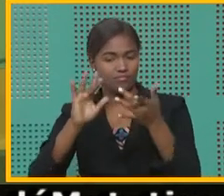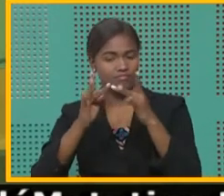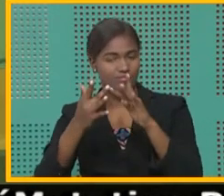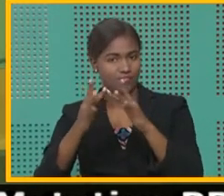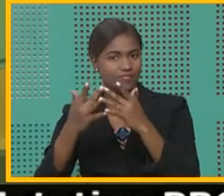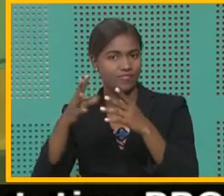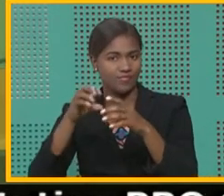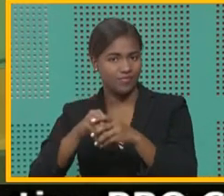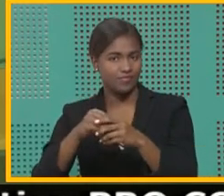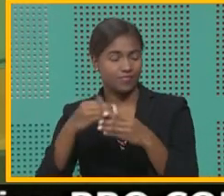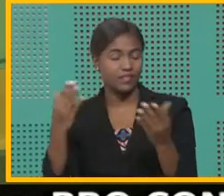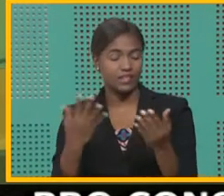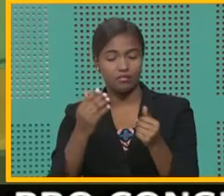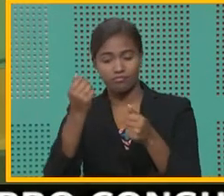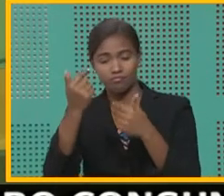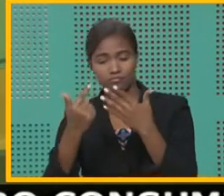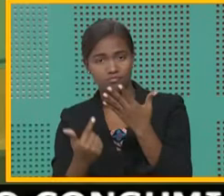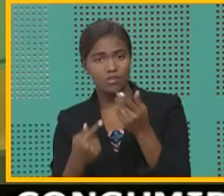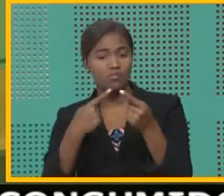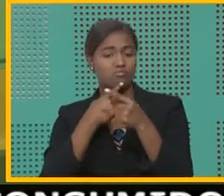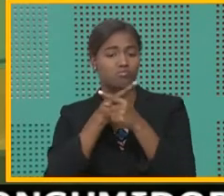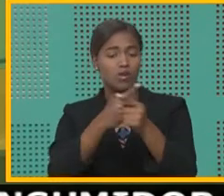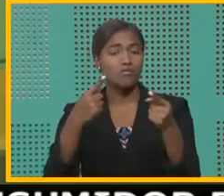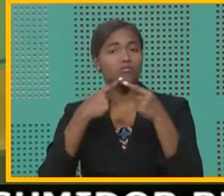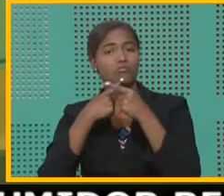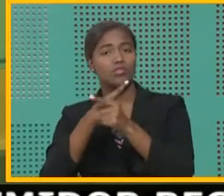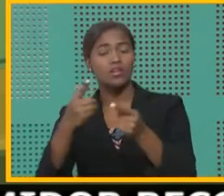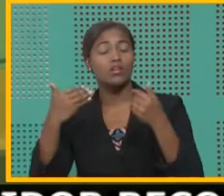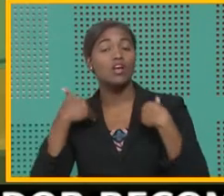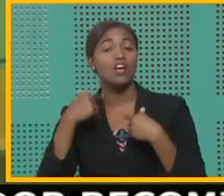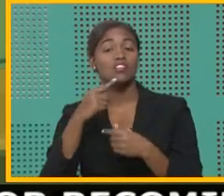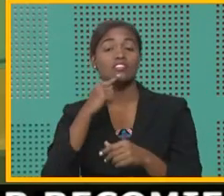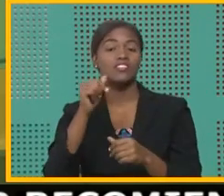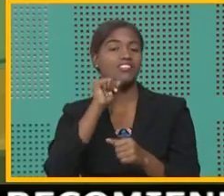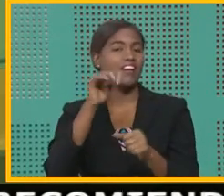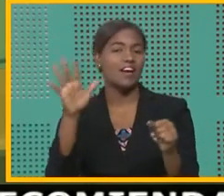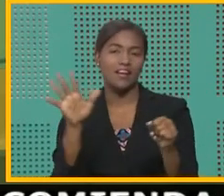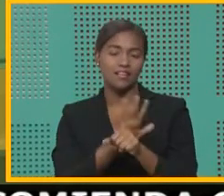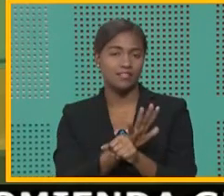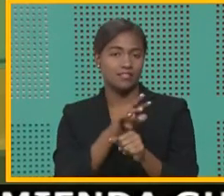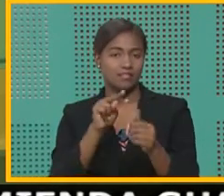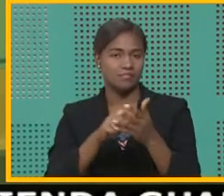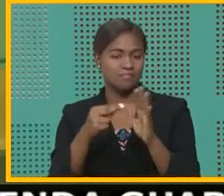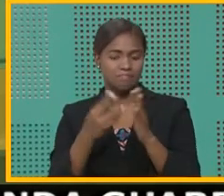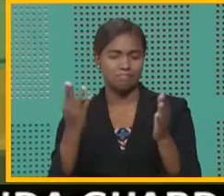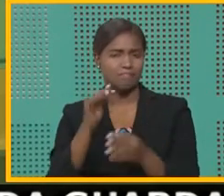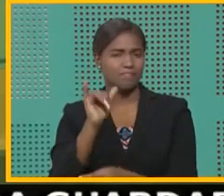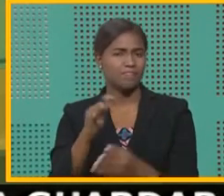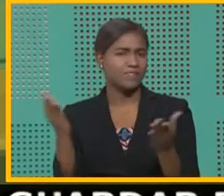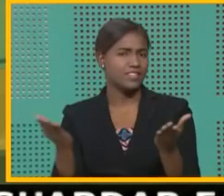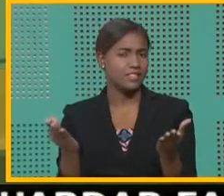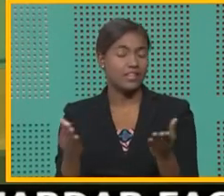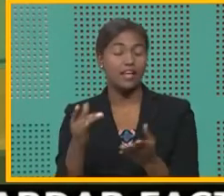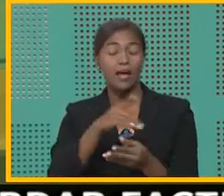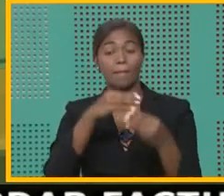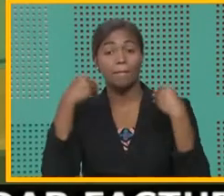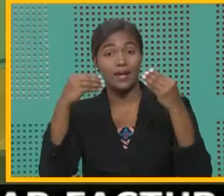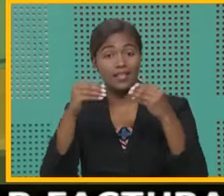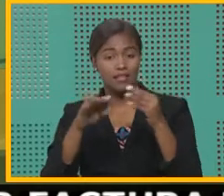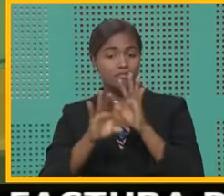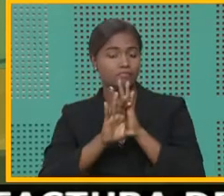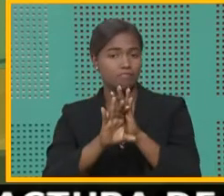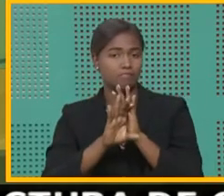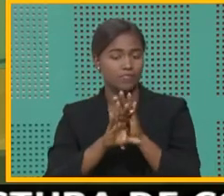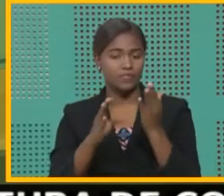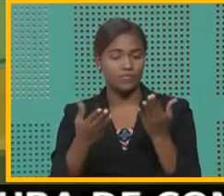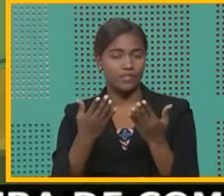algunas publicidades que son incompletas y me quiero referir a eso. Te están vendiendo, por ejemplo,